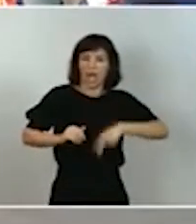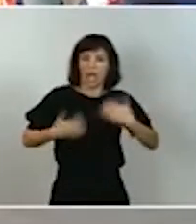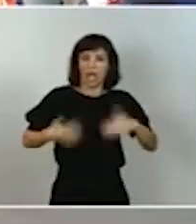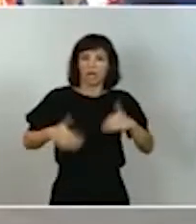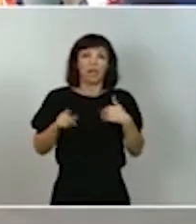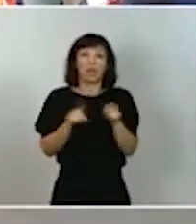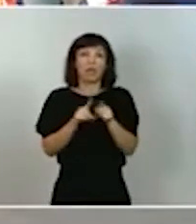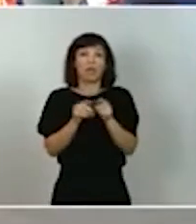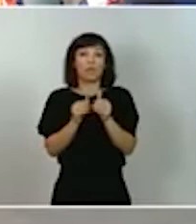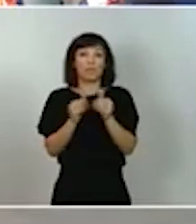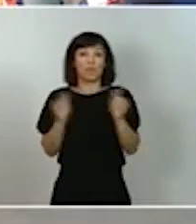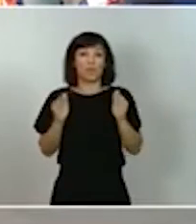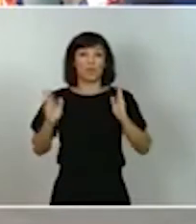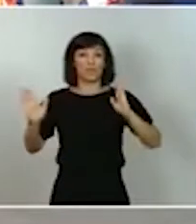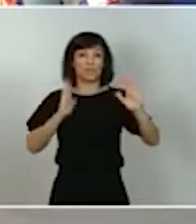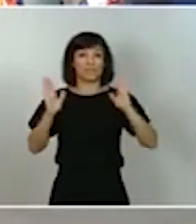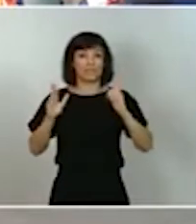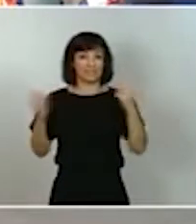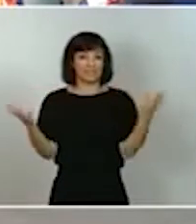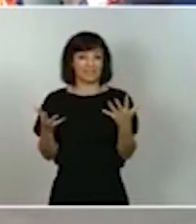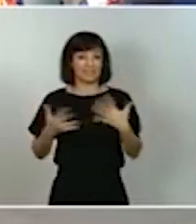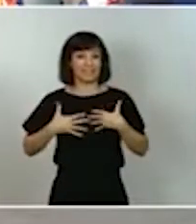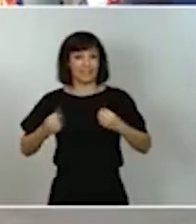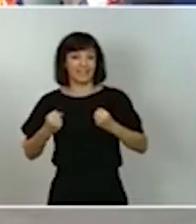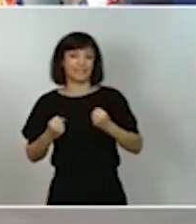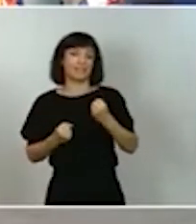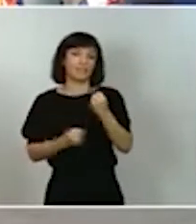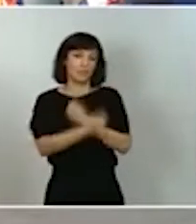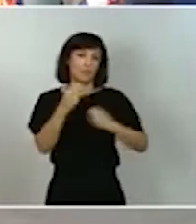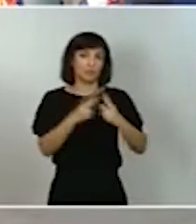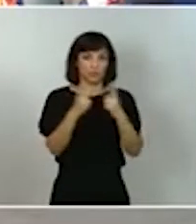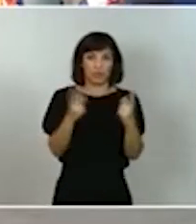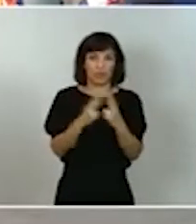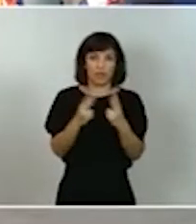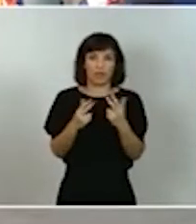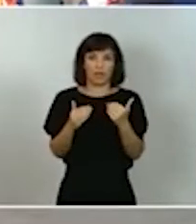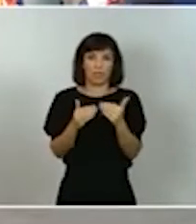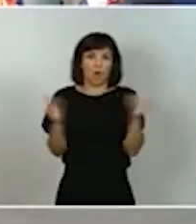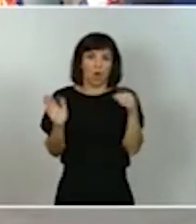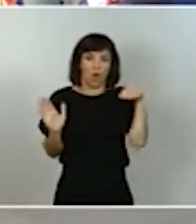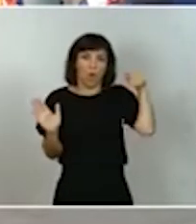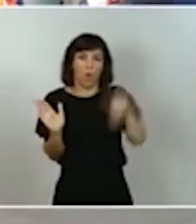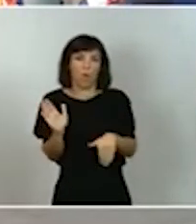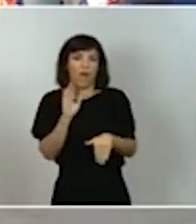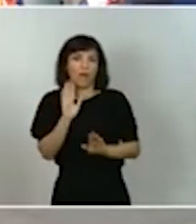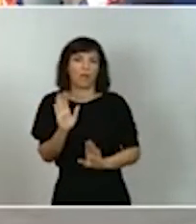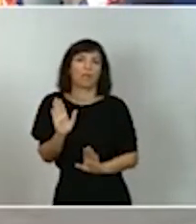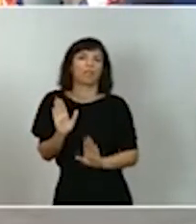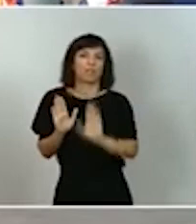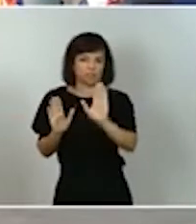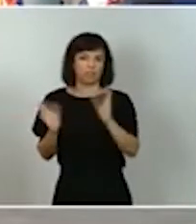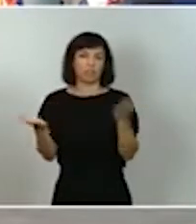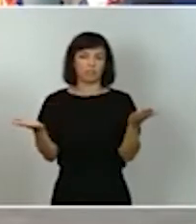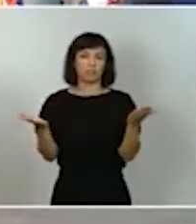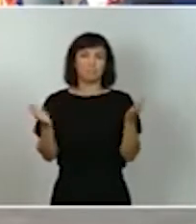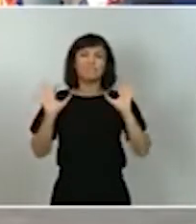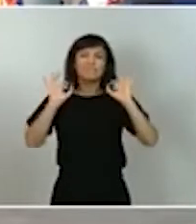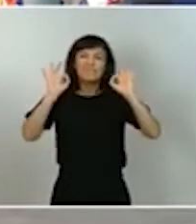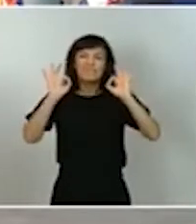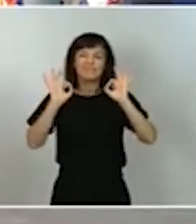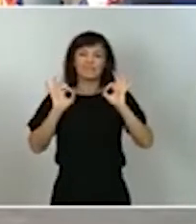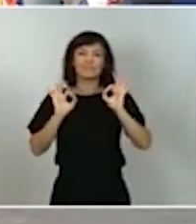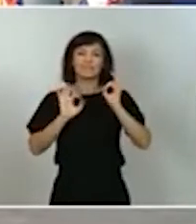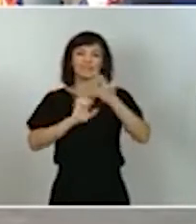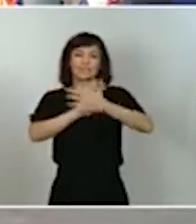de esta emergencia sanitaria, económica y social. Y, sobre todo, hablamos de una recuperación y de